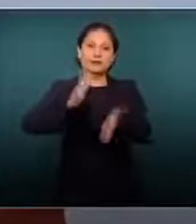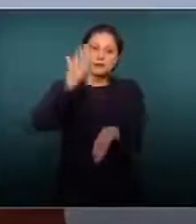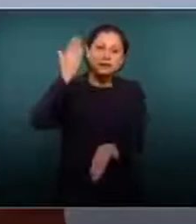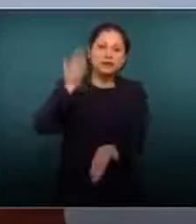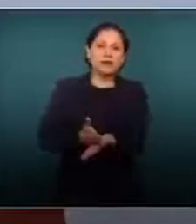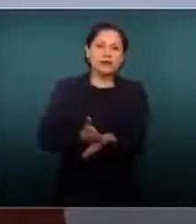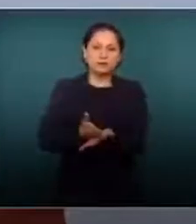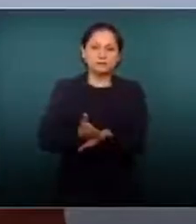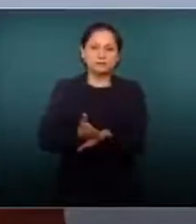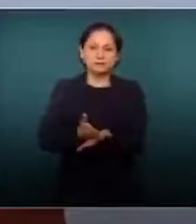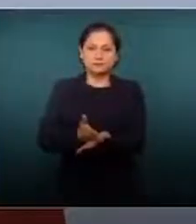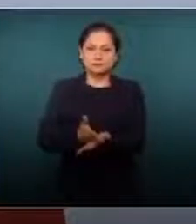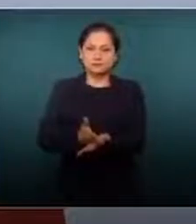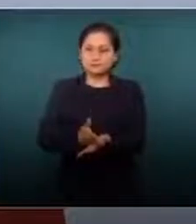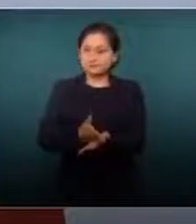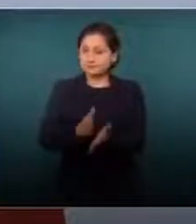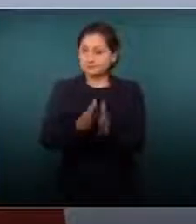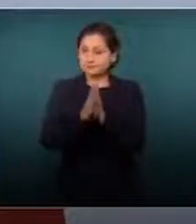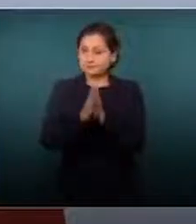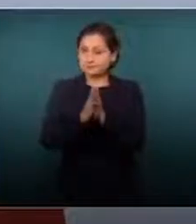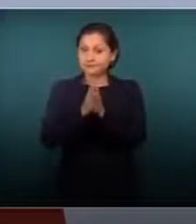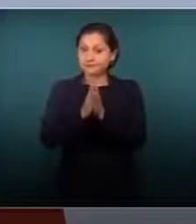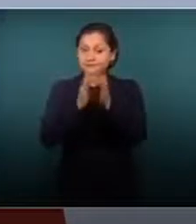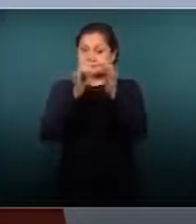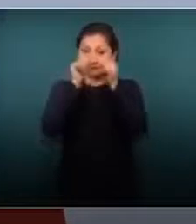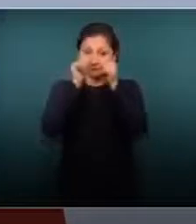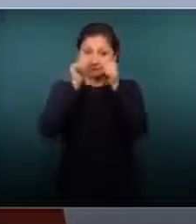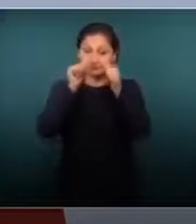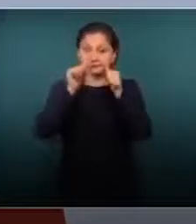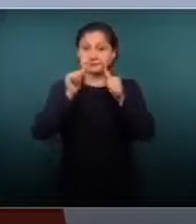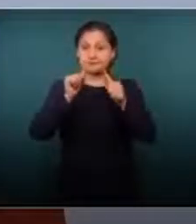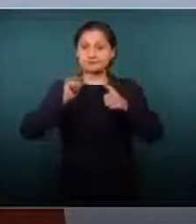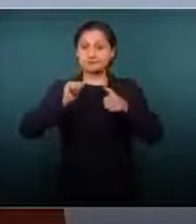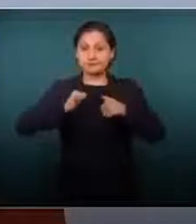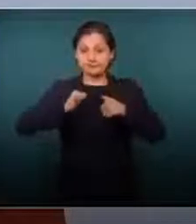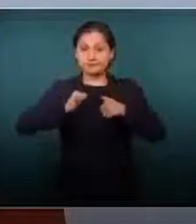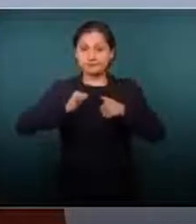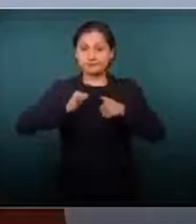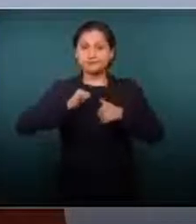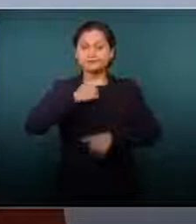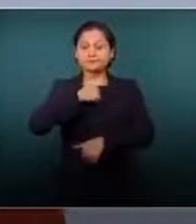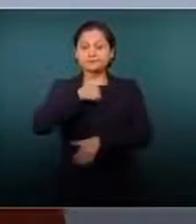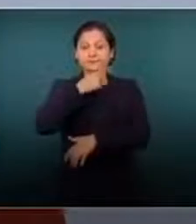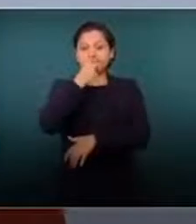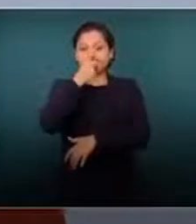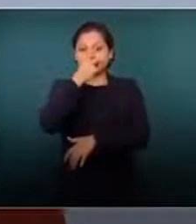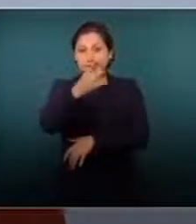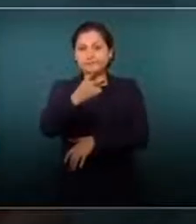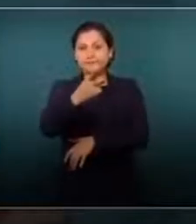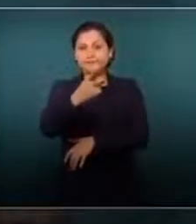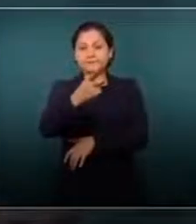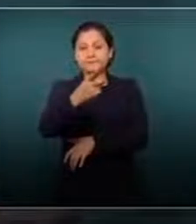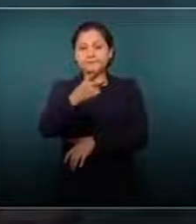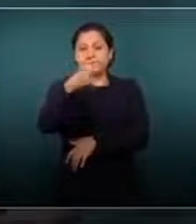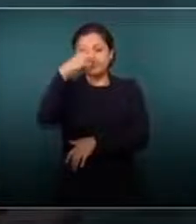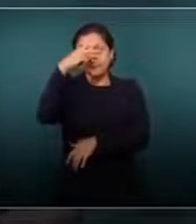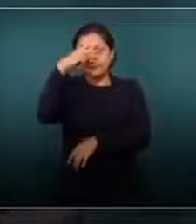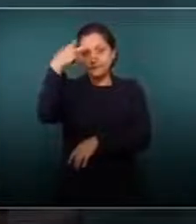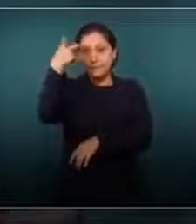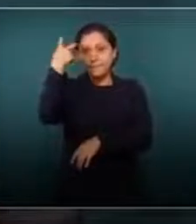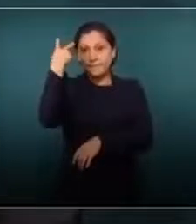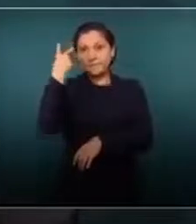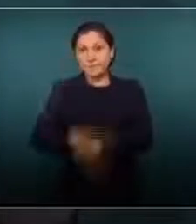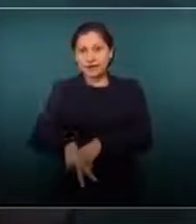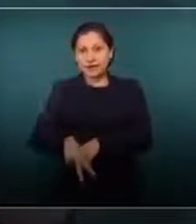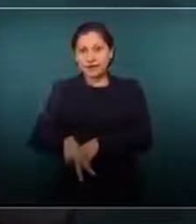fuerte y lejos. México no es tierra de